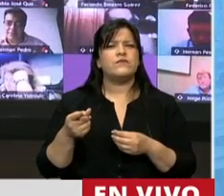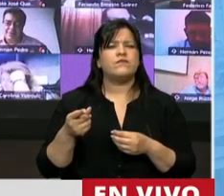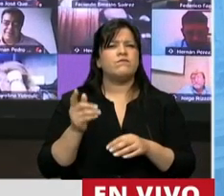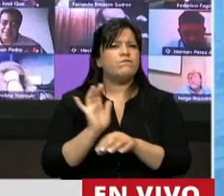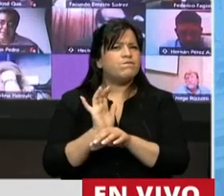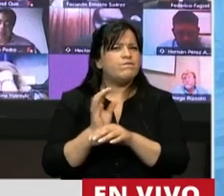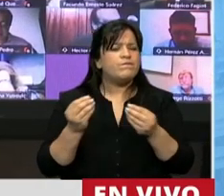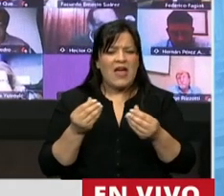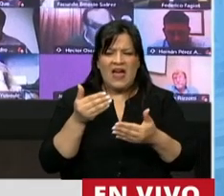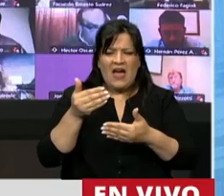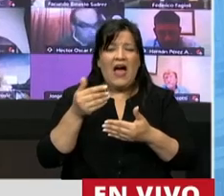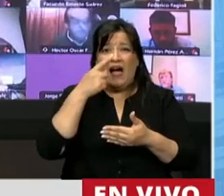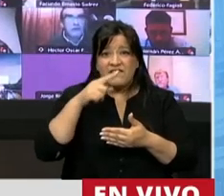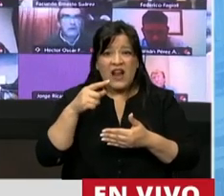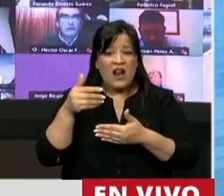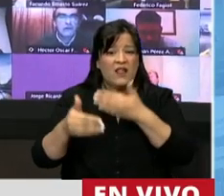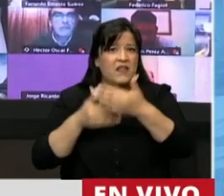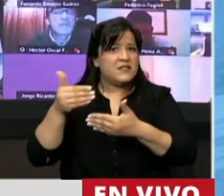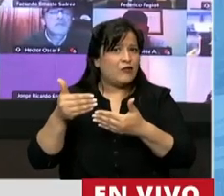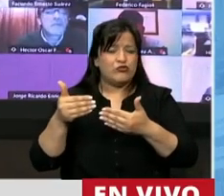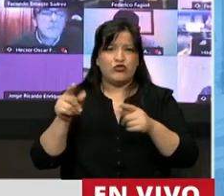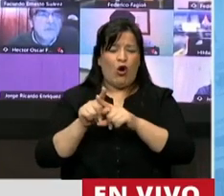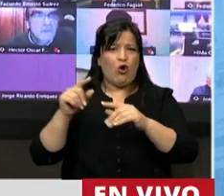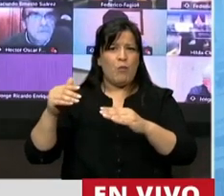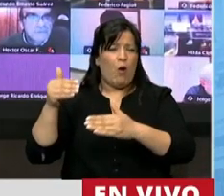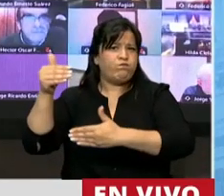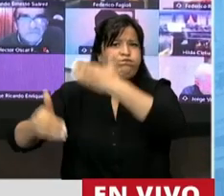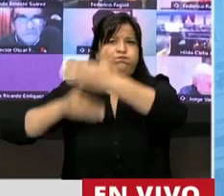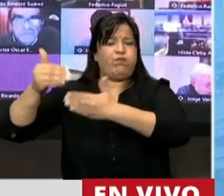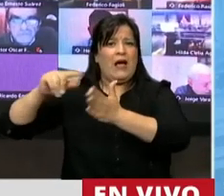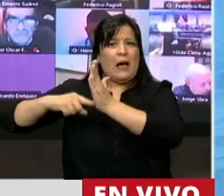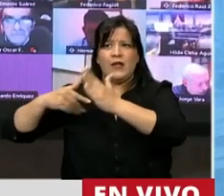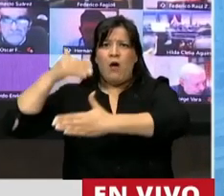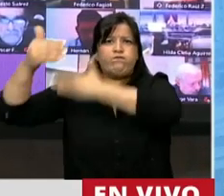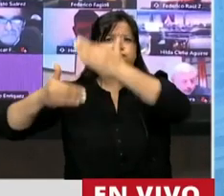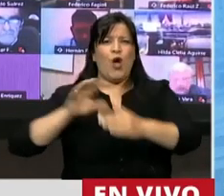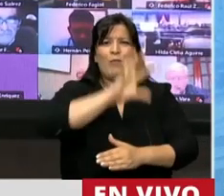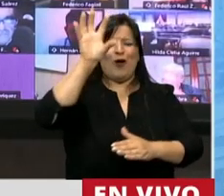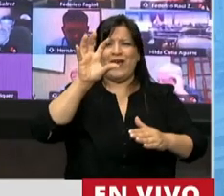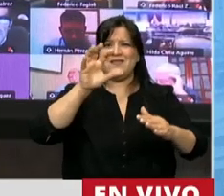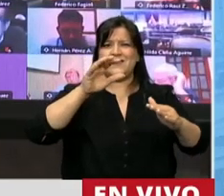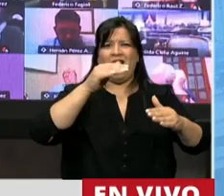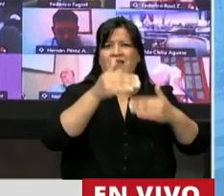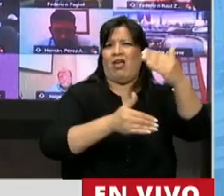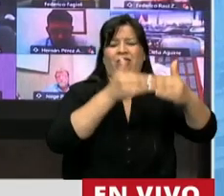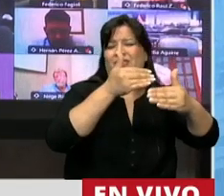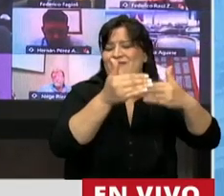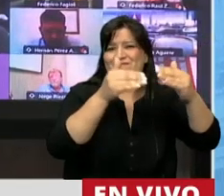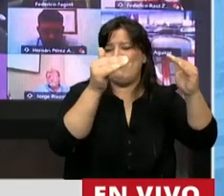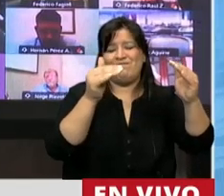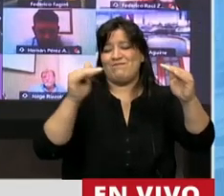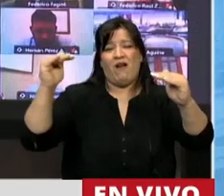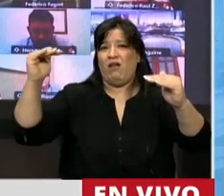un desarrollo que no fue equivalente a las regiones del país. Creo que, en